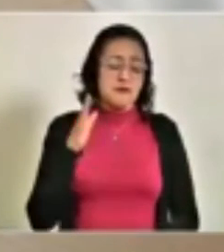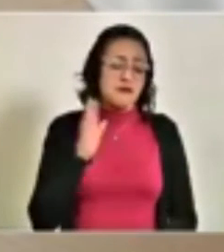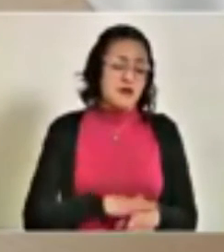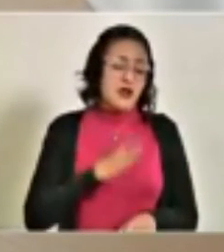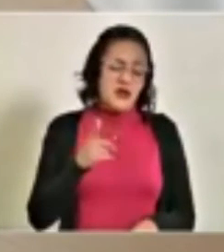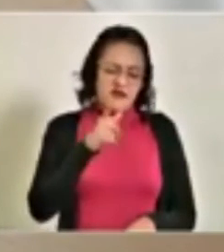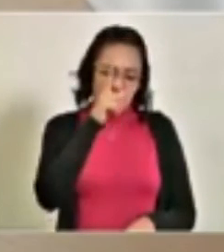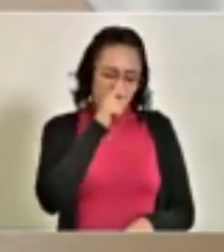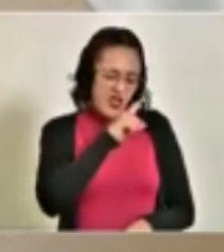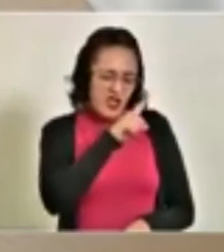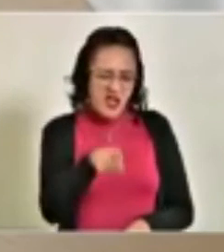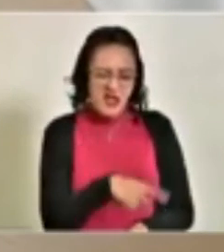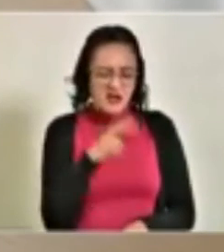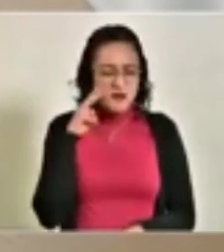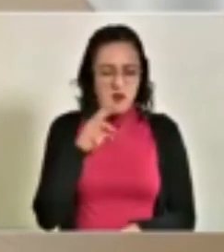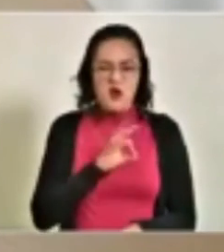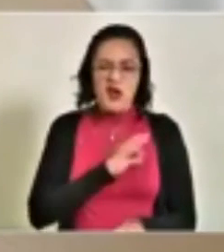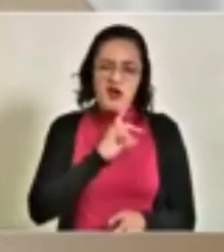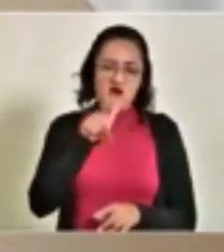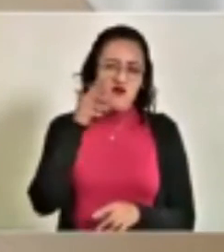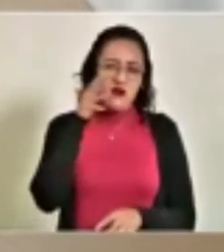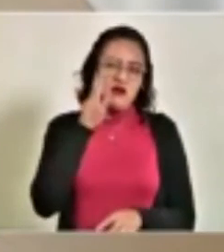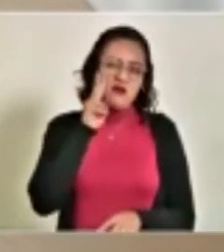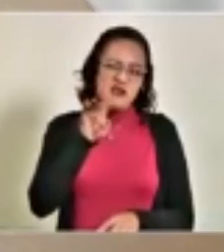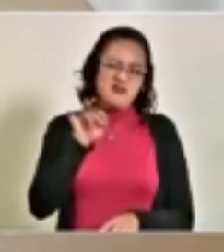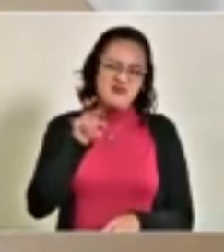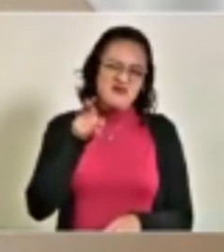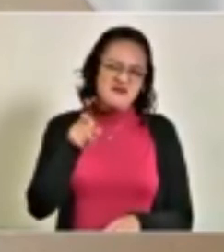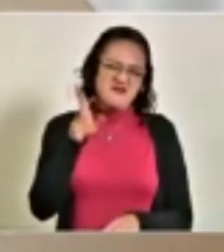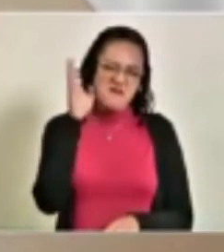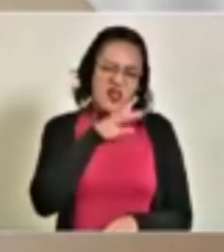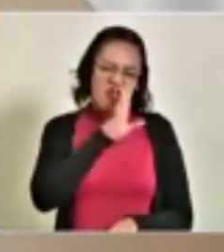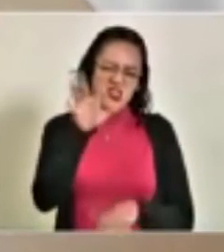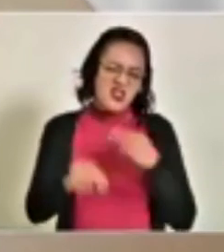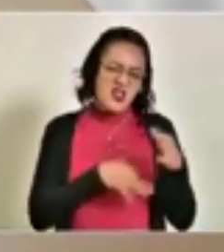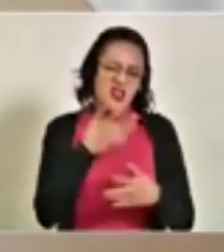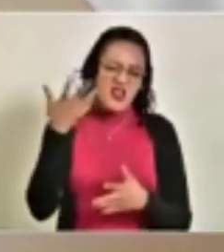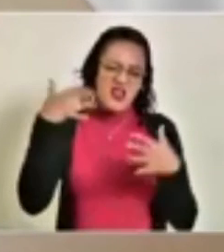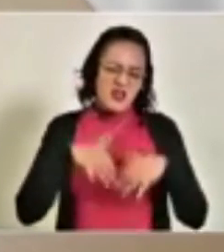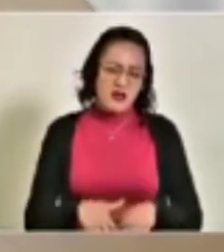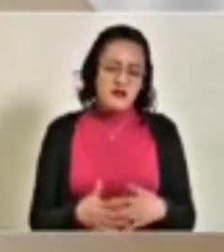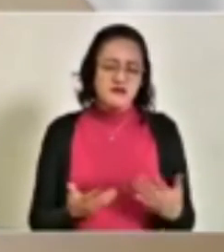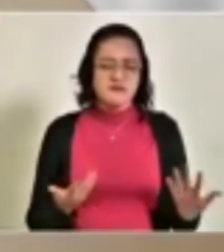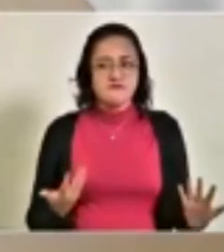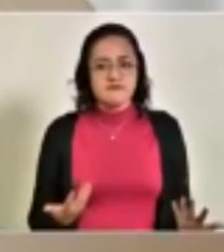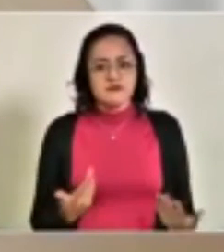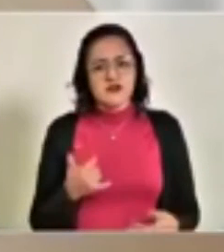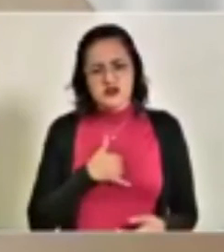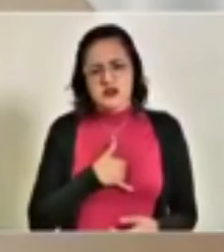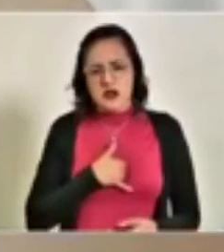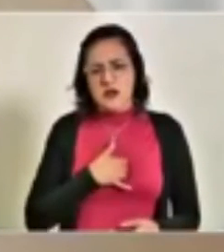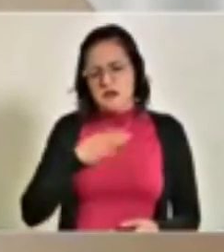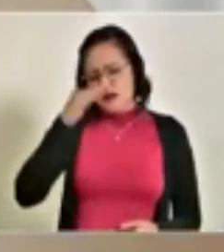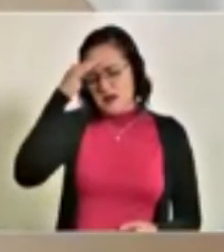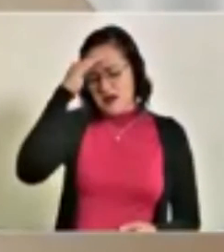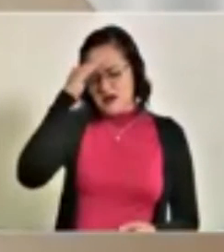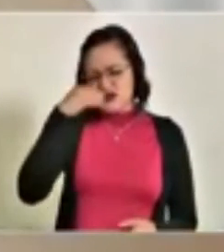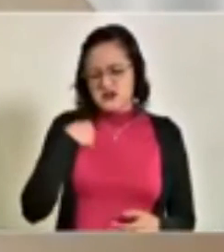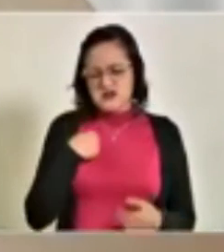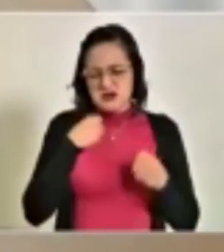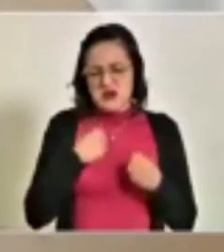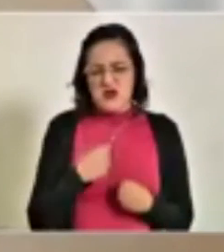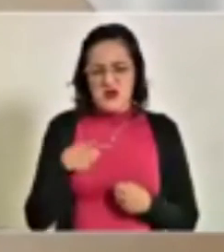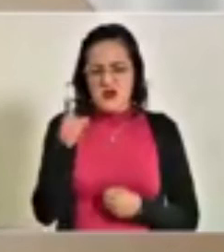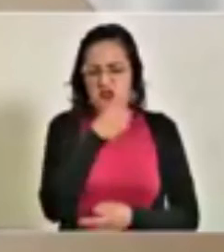se cumplieran. Yo estoy seguro que con el comportamiento social